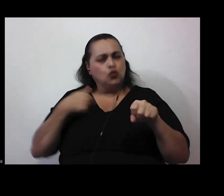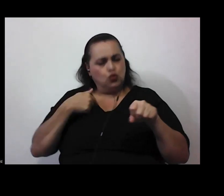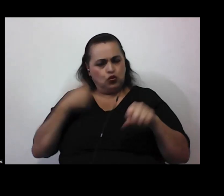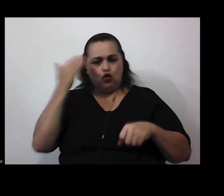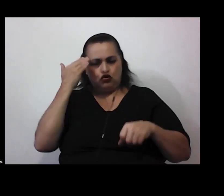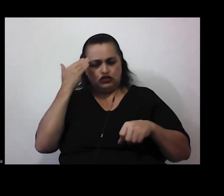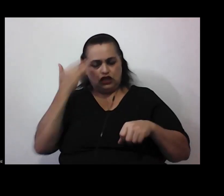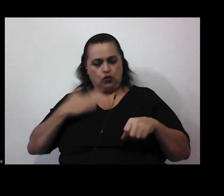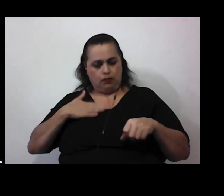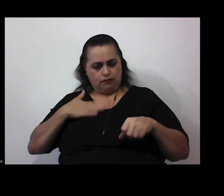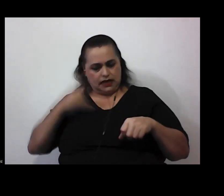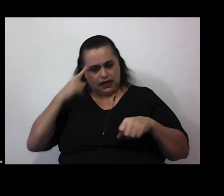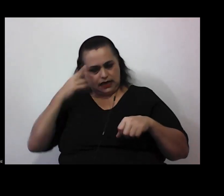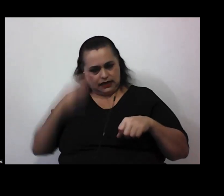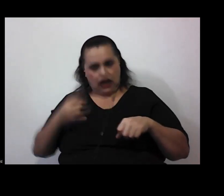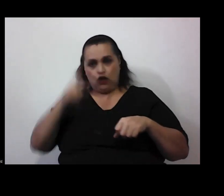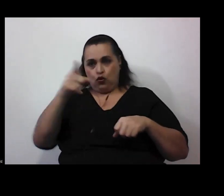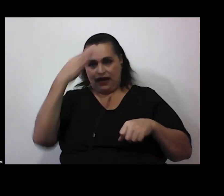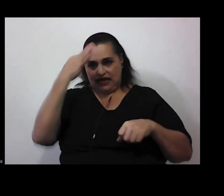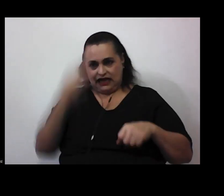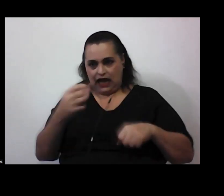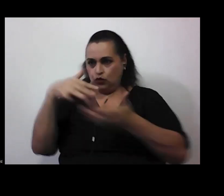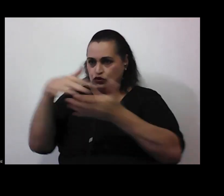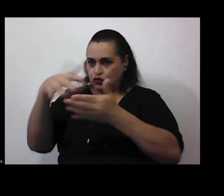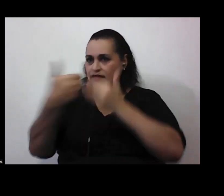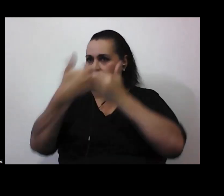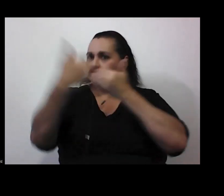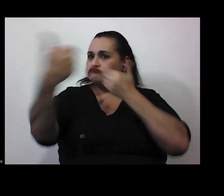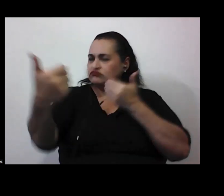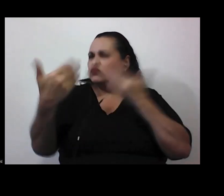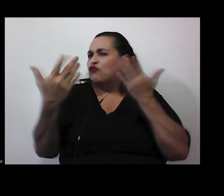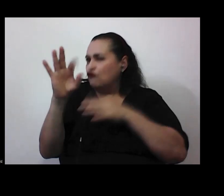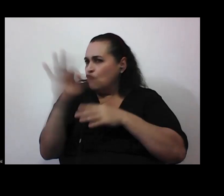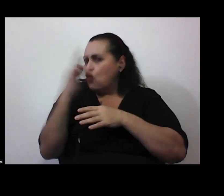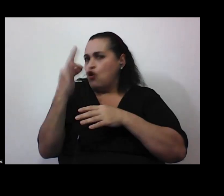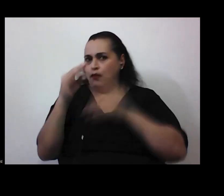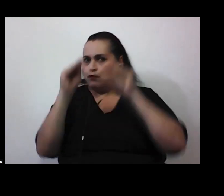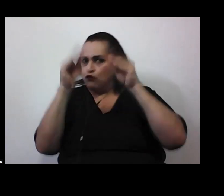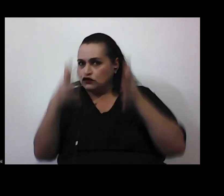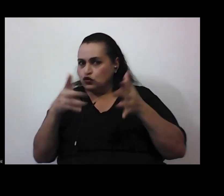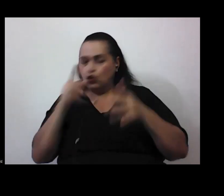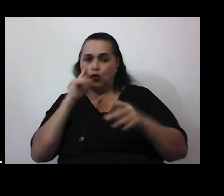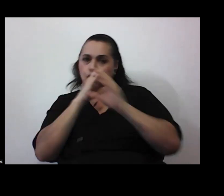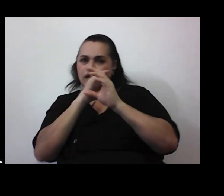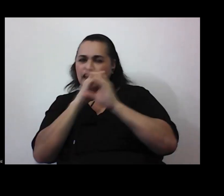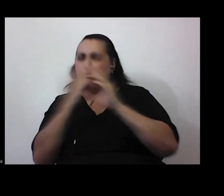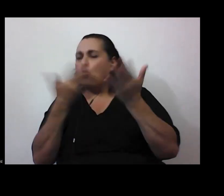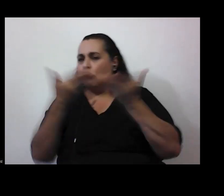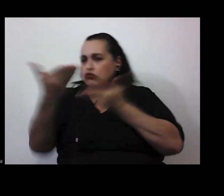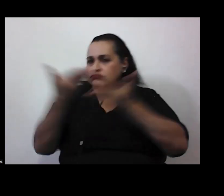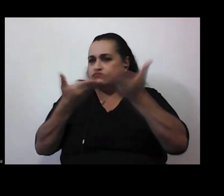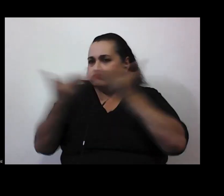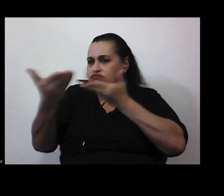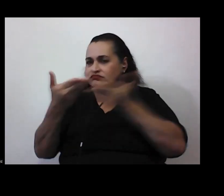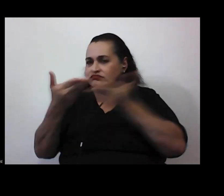nuestro sesgo de nuestro prejuicio o sea qué otras cosas o de qué forma podemos como personas docentes tener cuidado de abordar casos relevantes